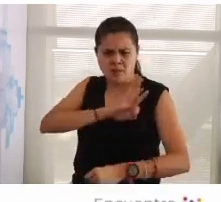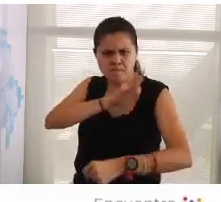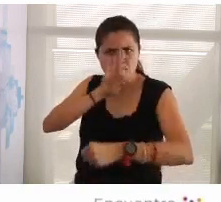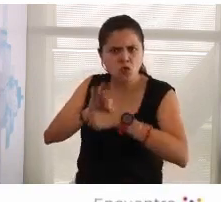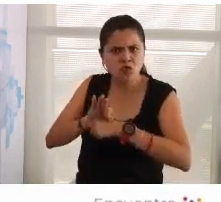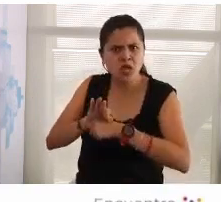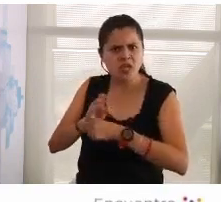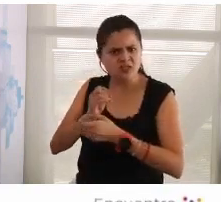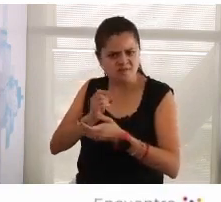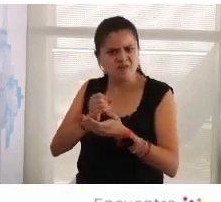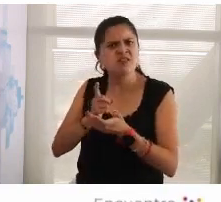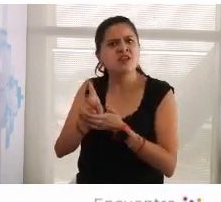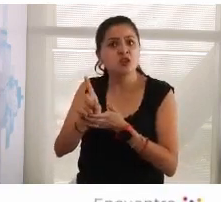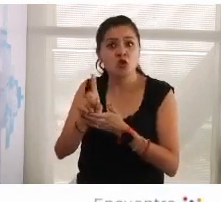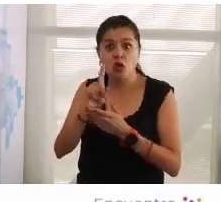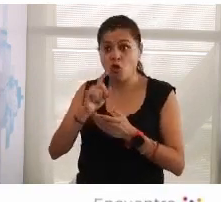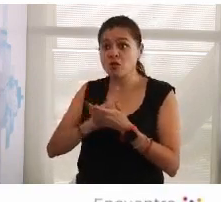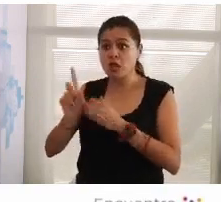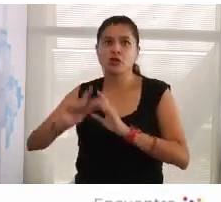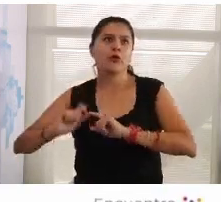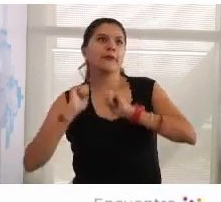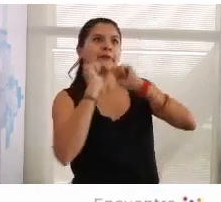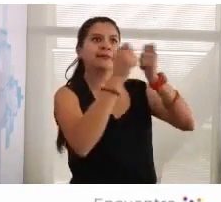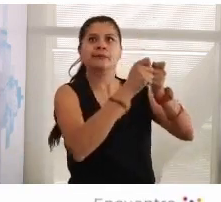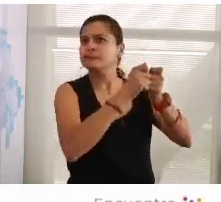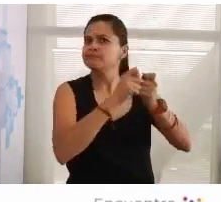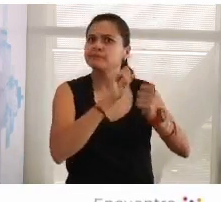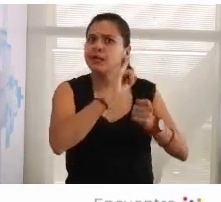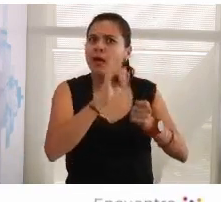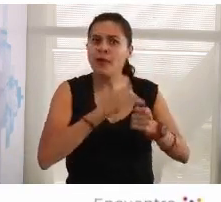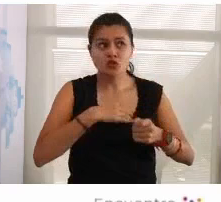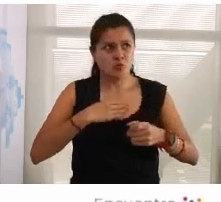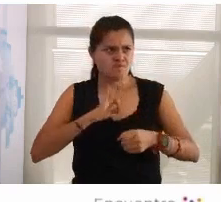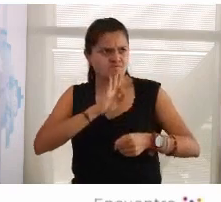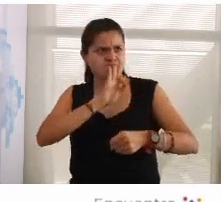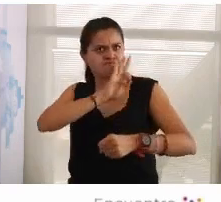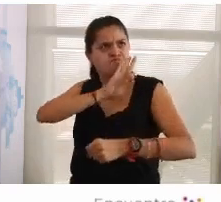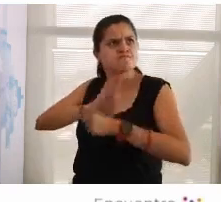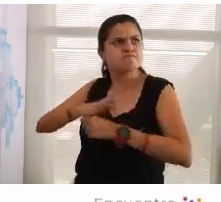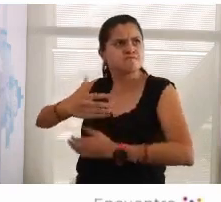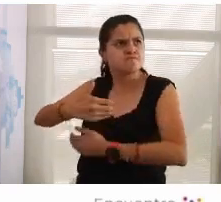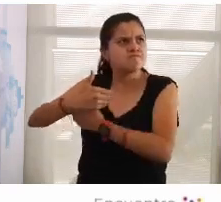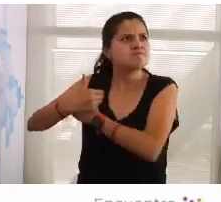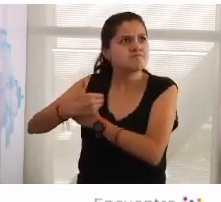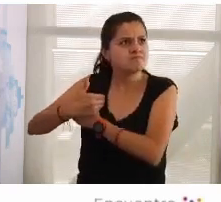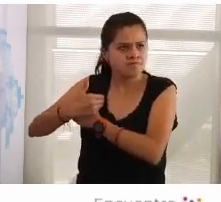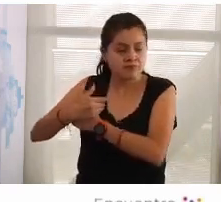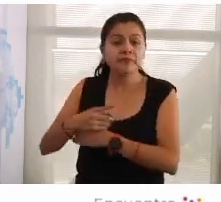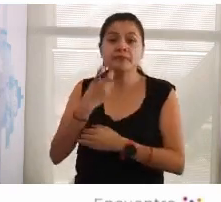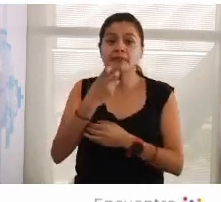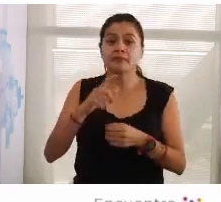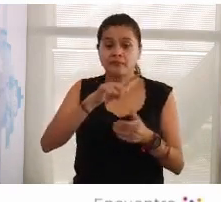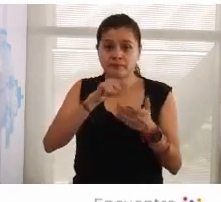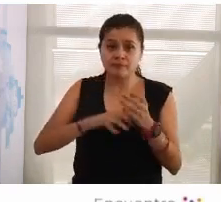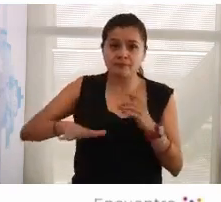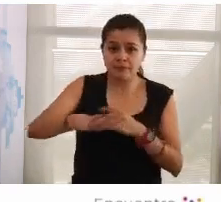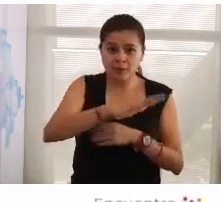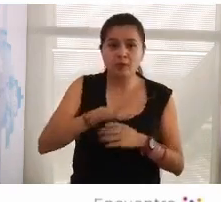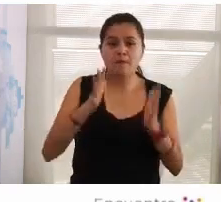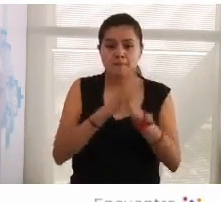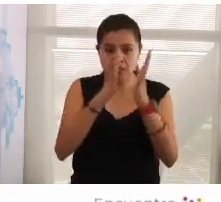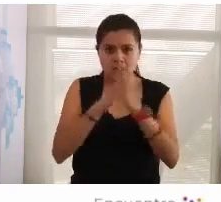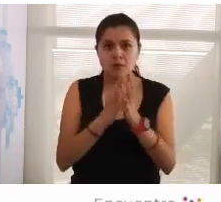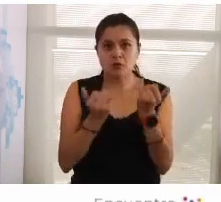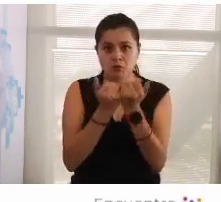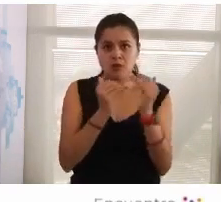defienden los derechos no se entregan entonces nosotros en este espacio hablando de participación y de la democracia hay que